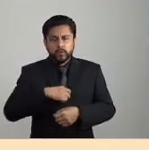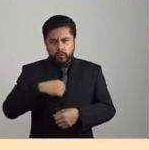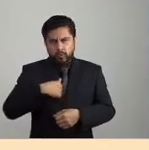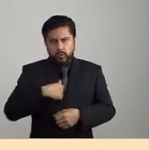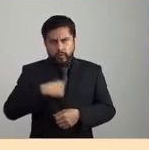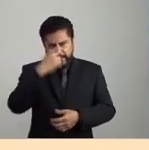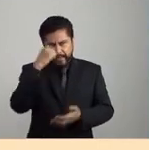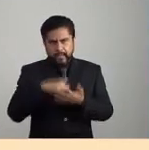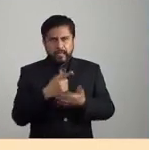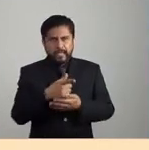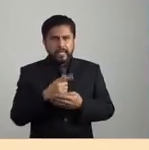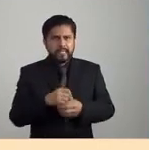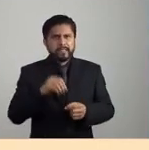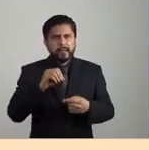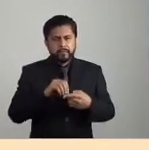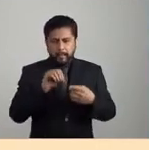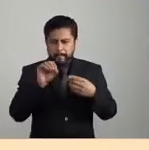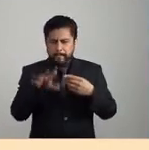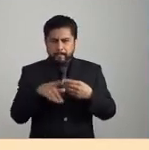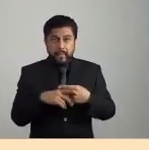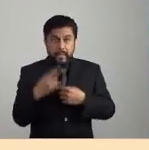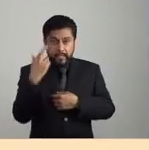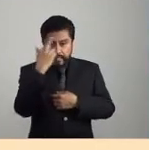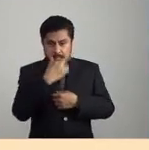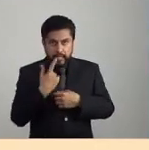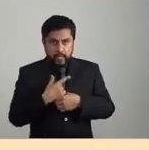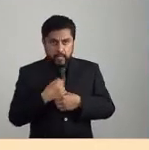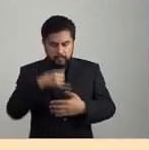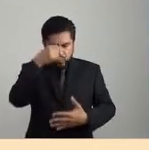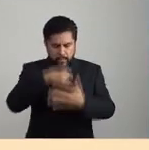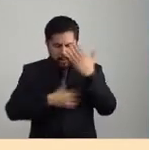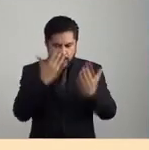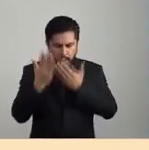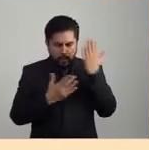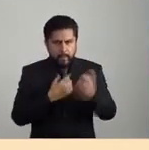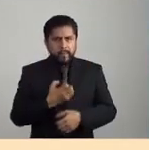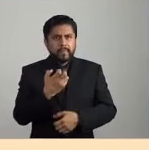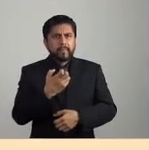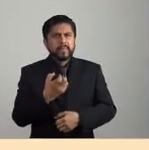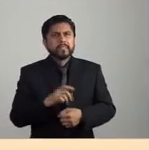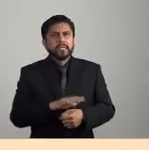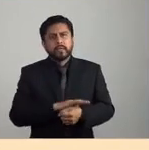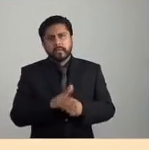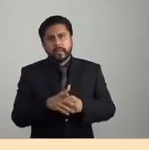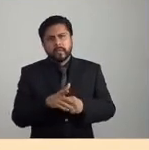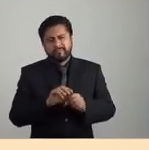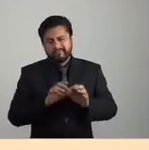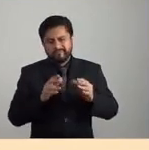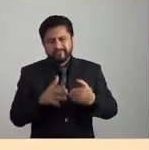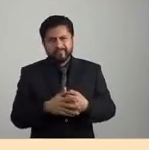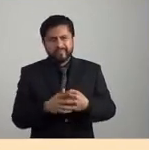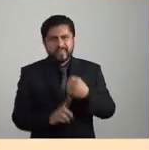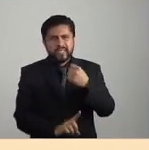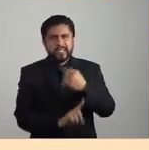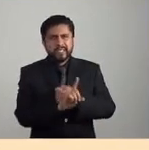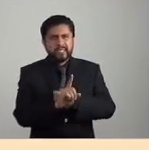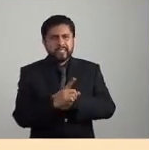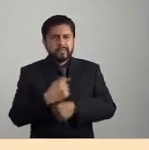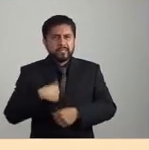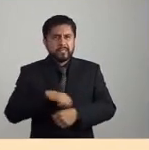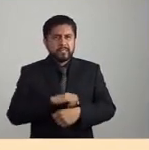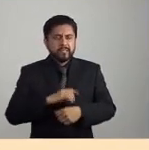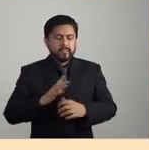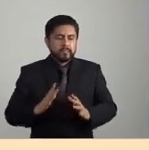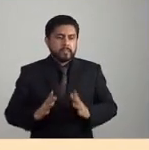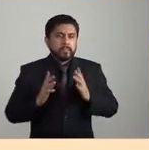pedagógica de este hito por el que hoy estamos atravesando esta pandemia que, como nunca ha